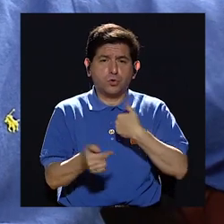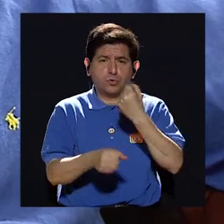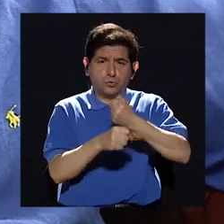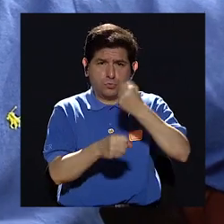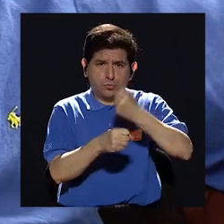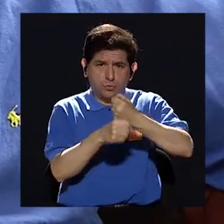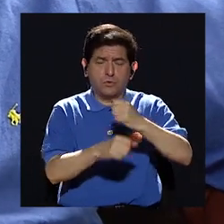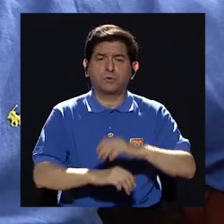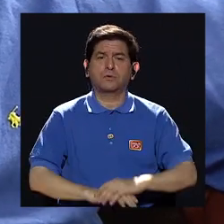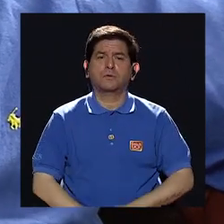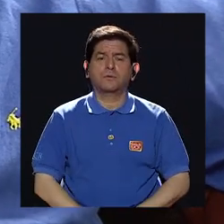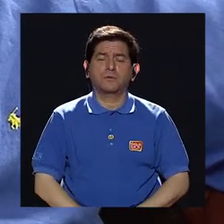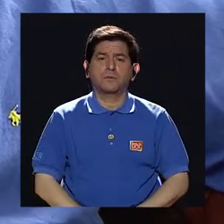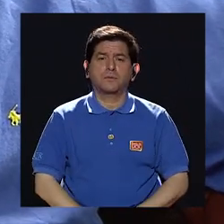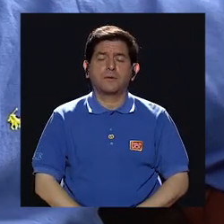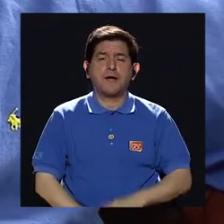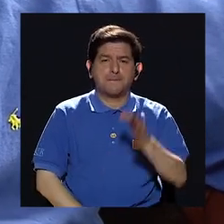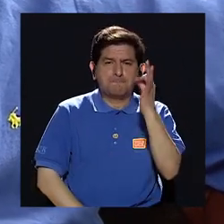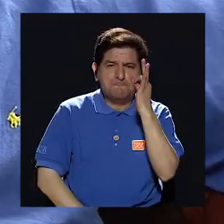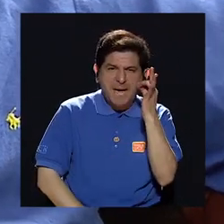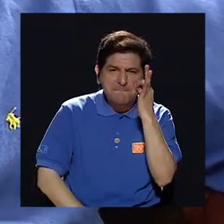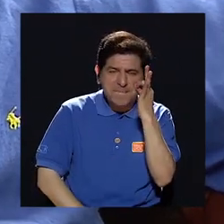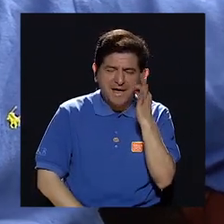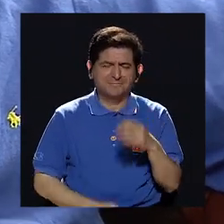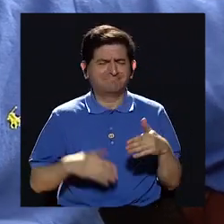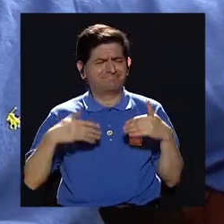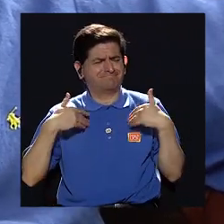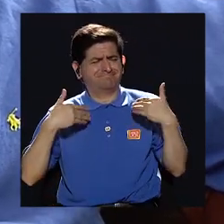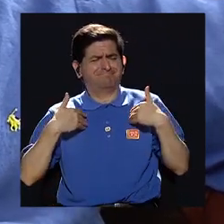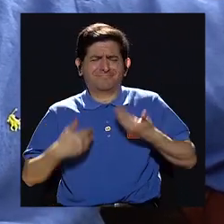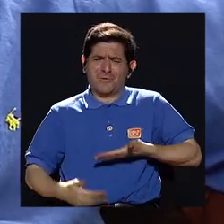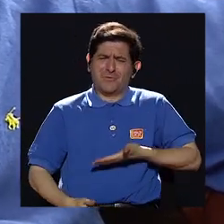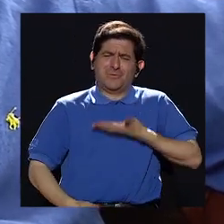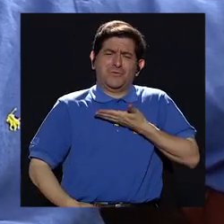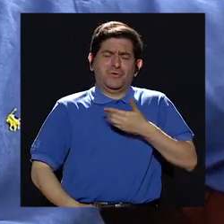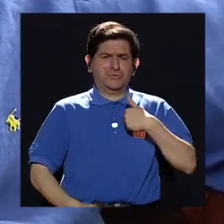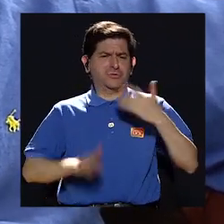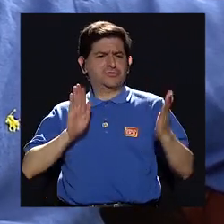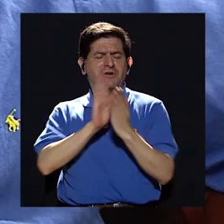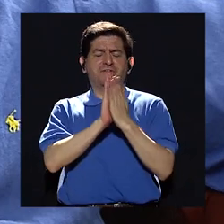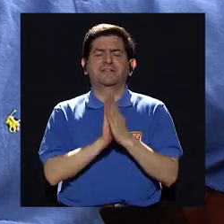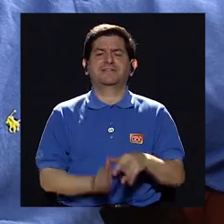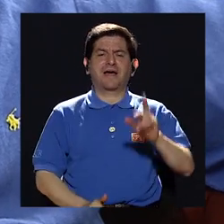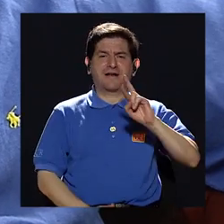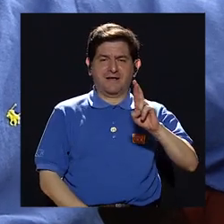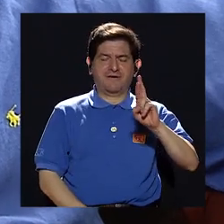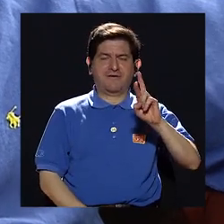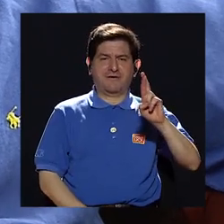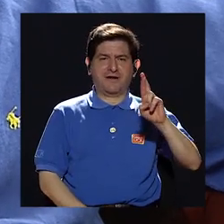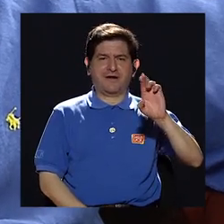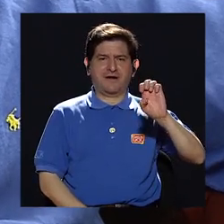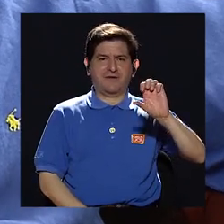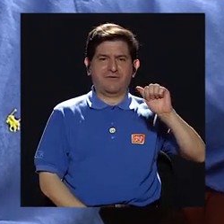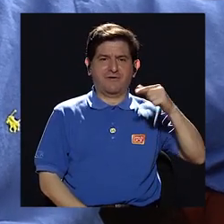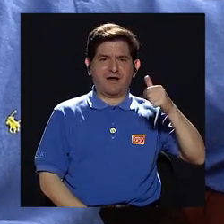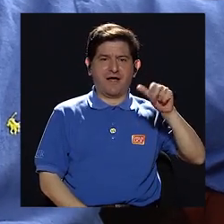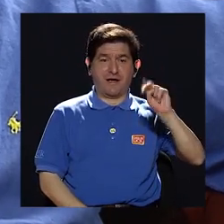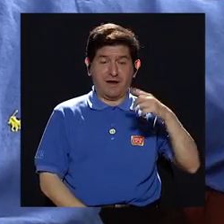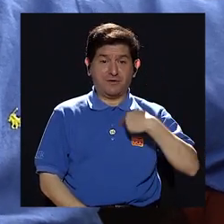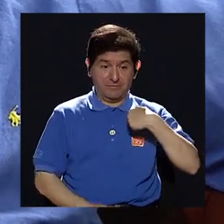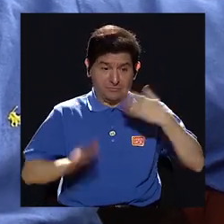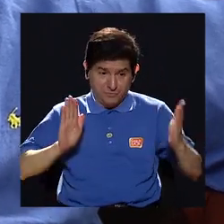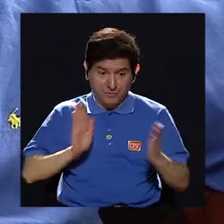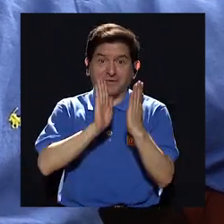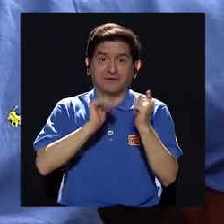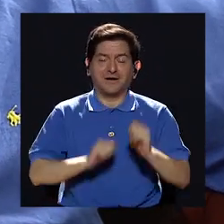haciendo. Don Pepe estaba muy orgulloso de que yo me lo enfrentara a Ronald Reagan como me lo enfrenté.